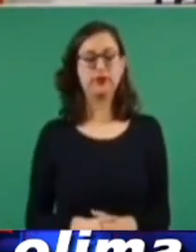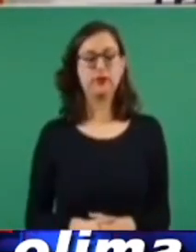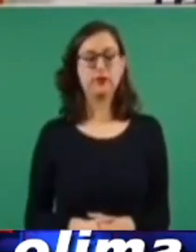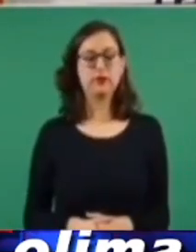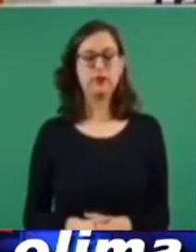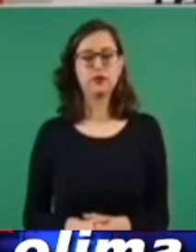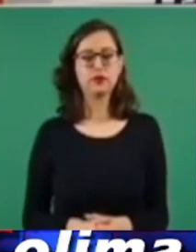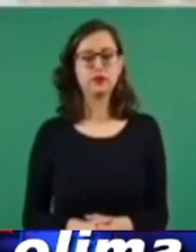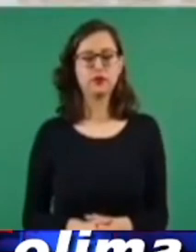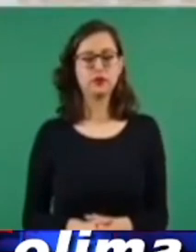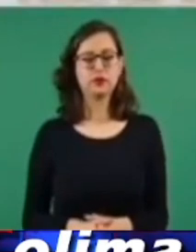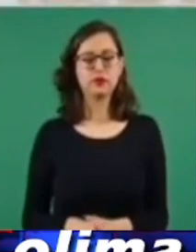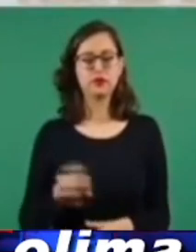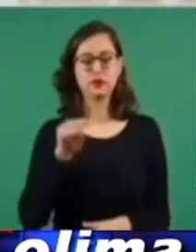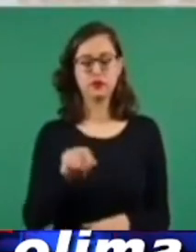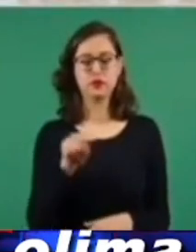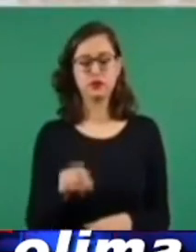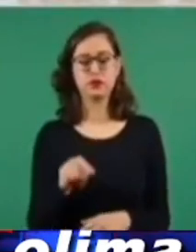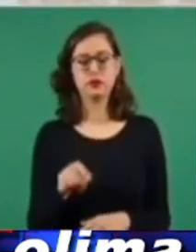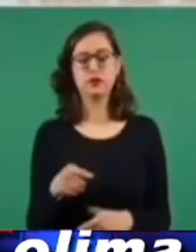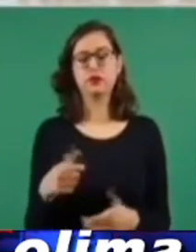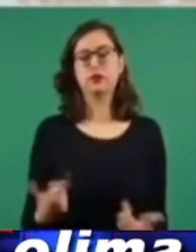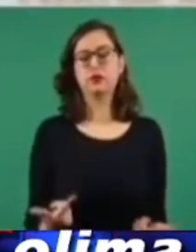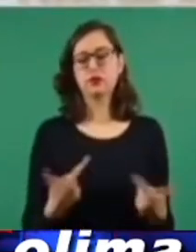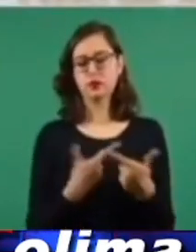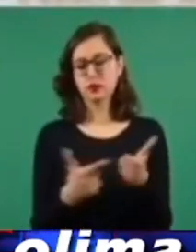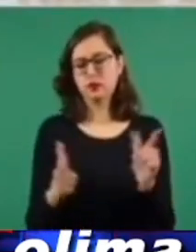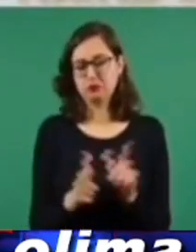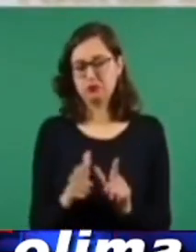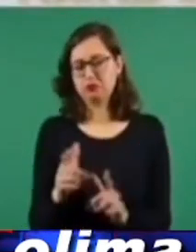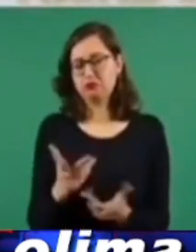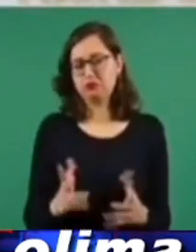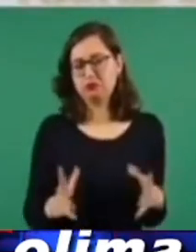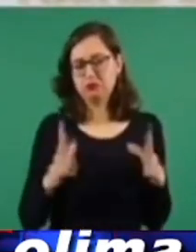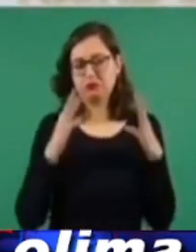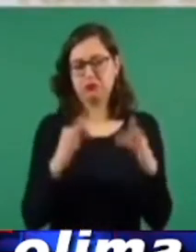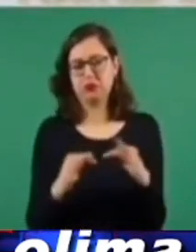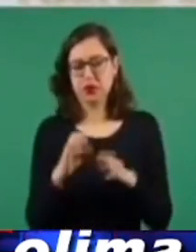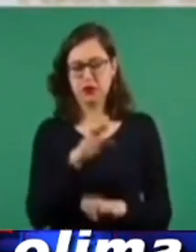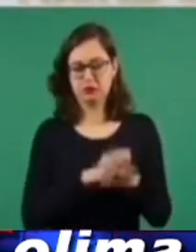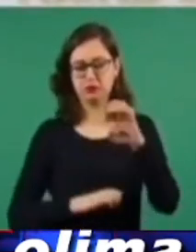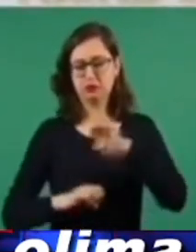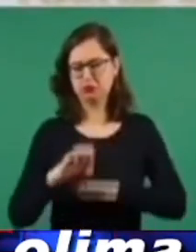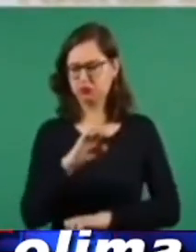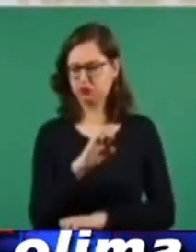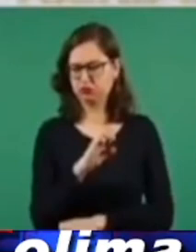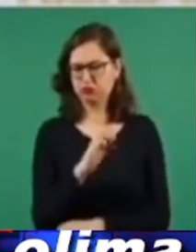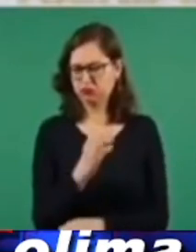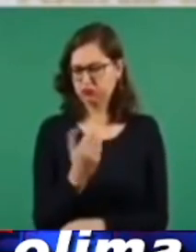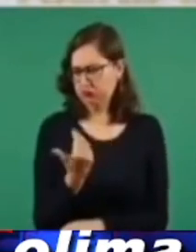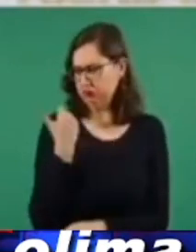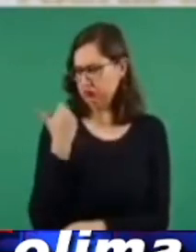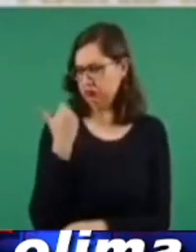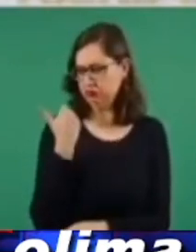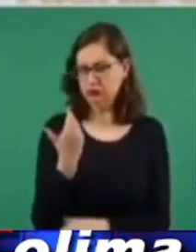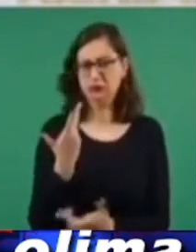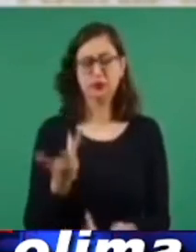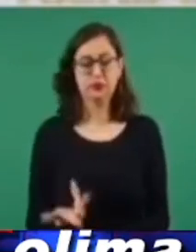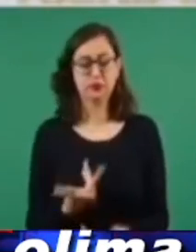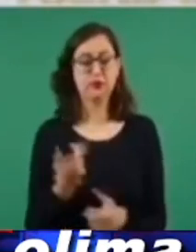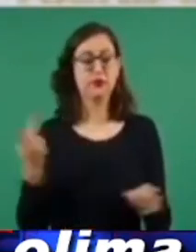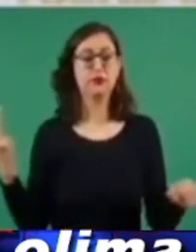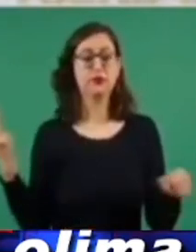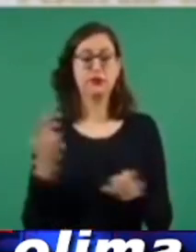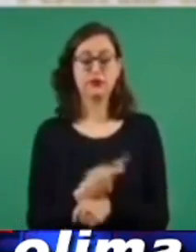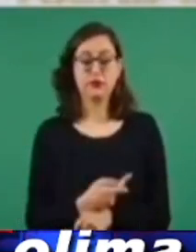es una empresa con poco tiempo de constitución que empieza a recibir fuertes montos de recursos provenientes de cuentas